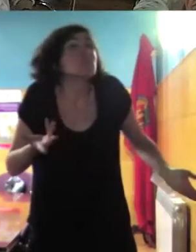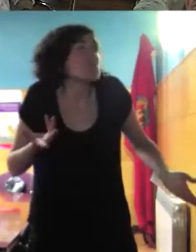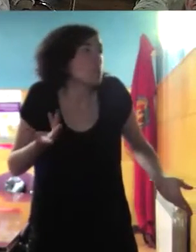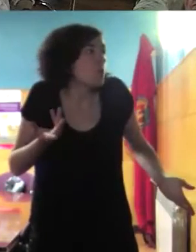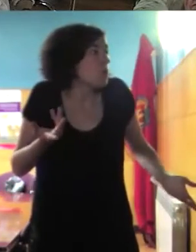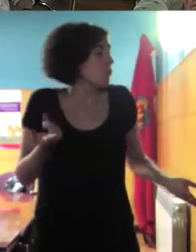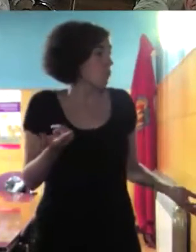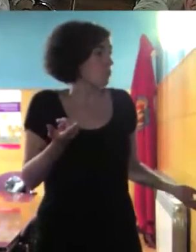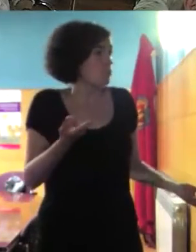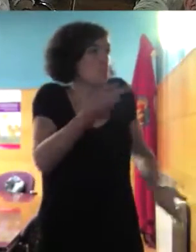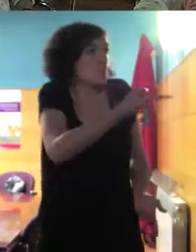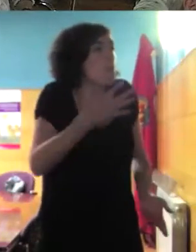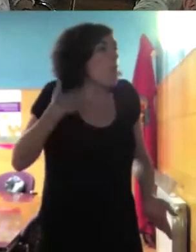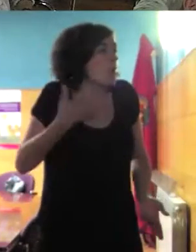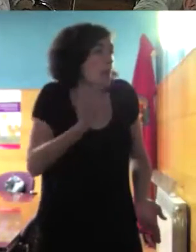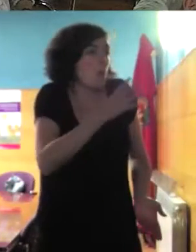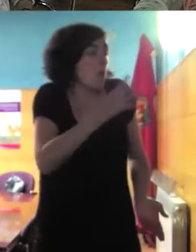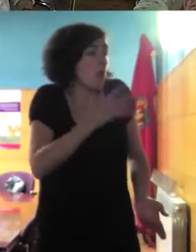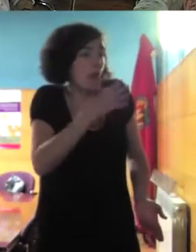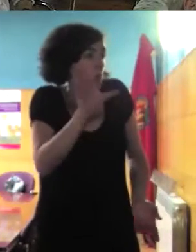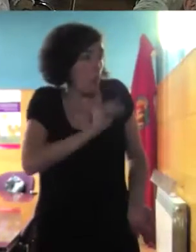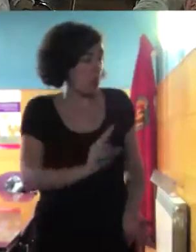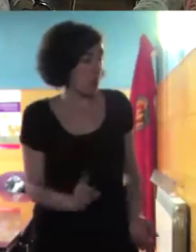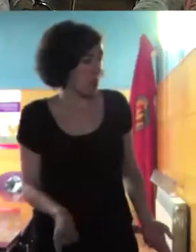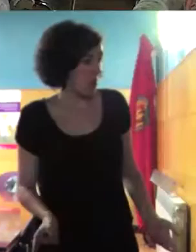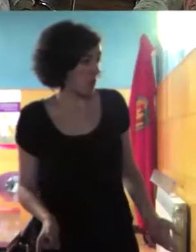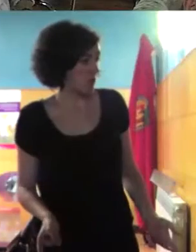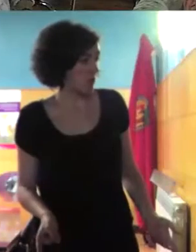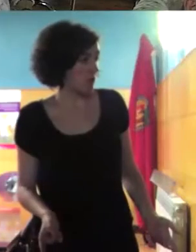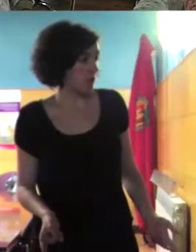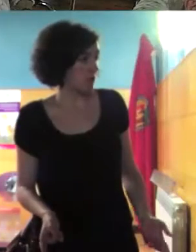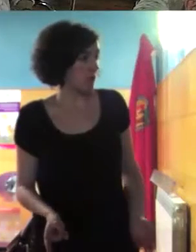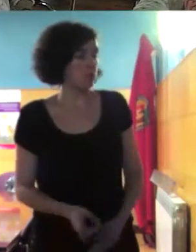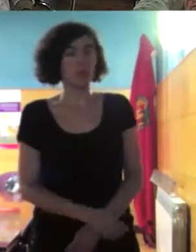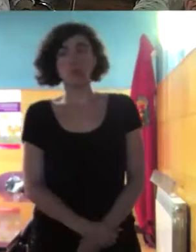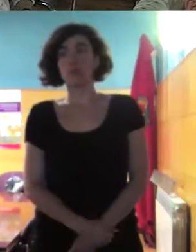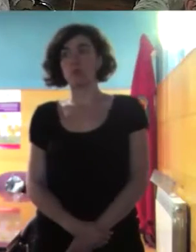que le molestaba de la persona que estaba en ventanilla de que se vestiera como a ella le gusta